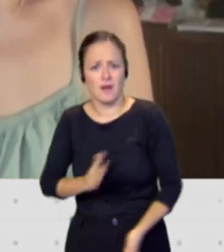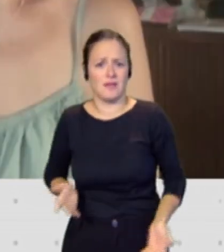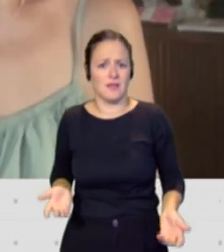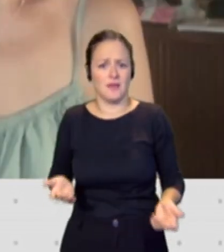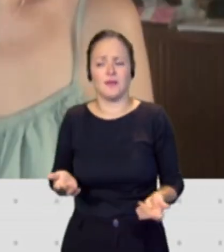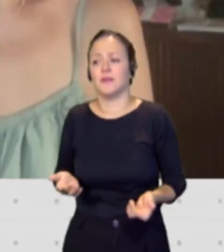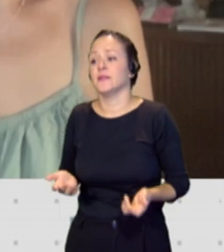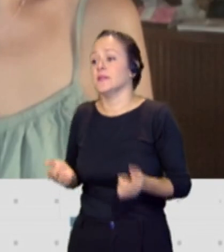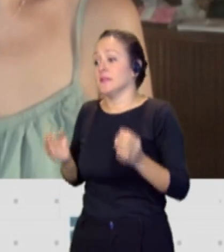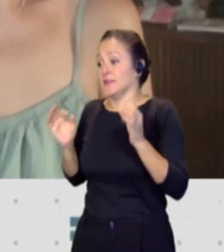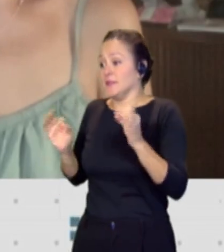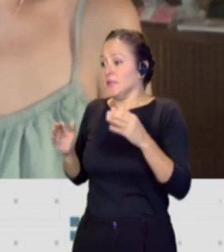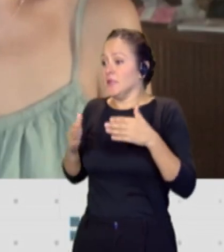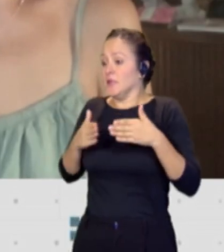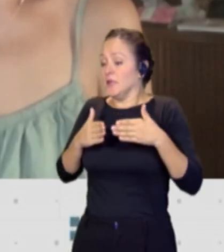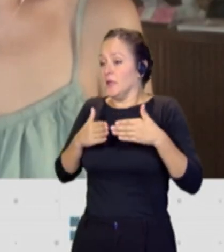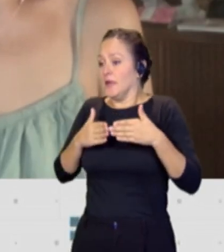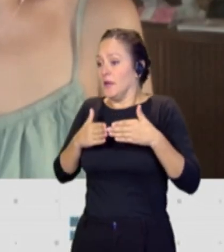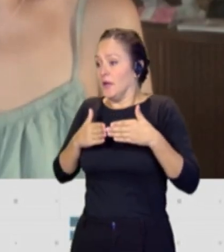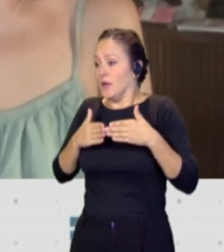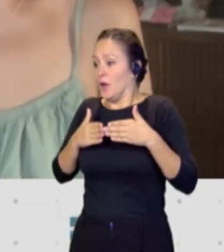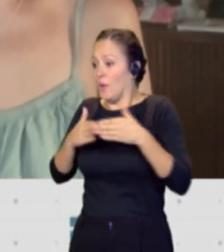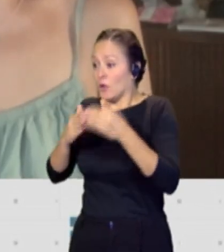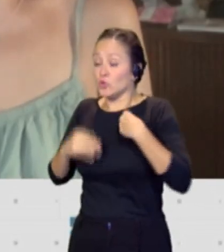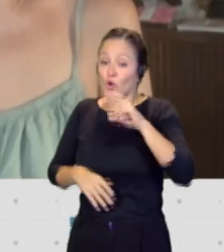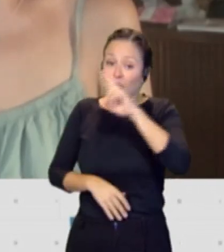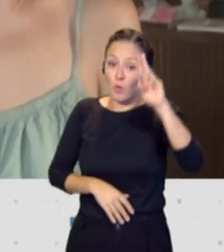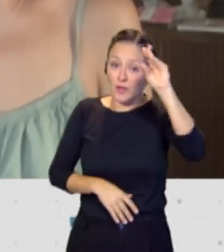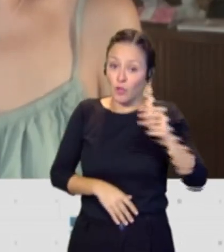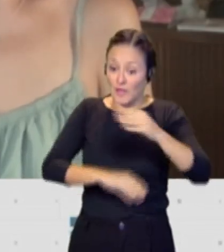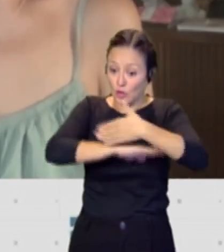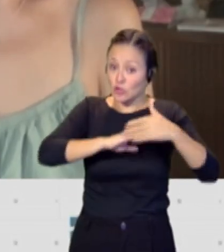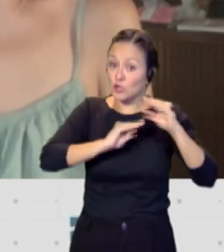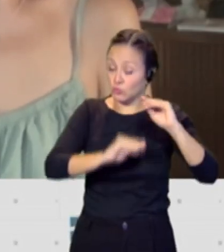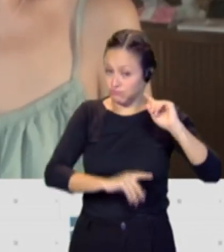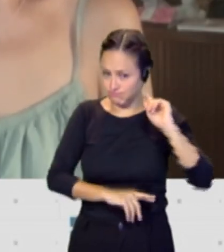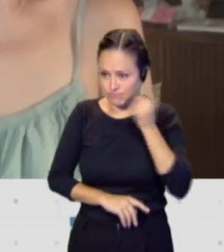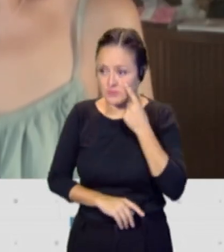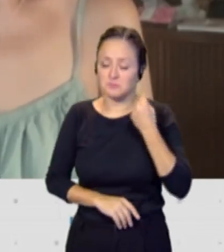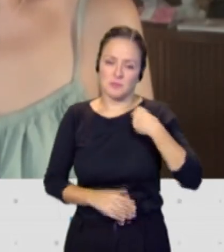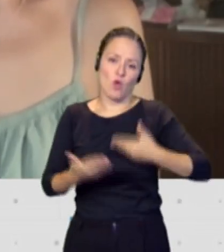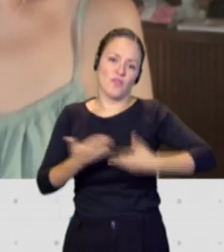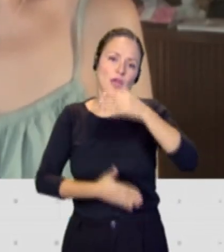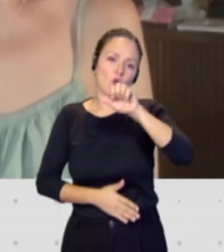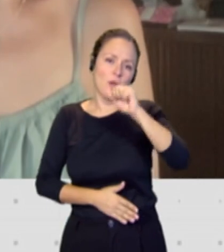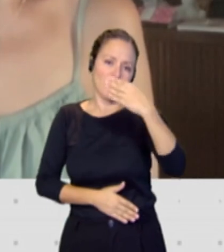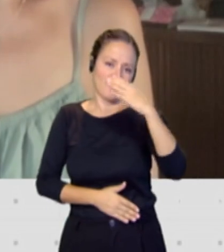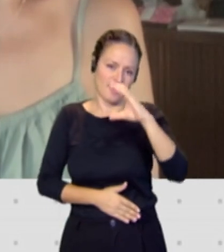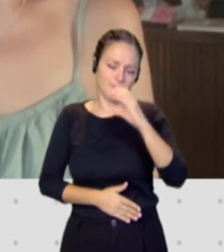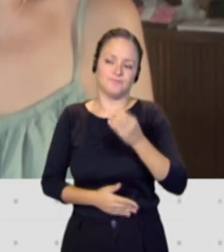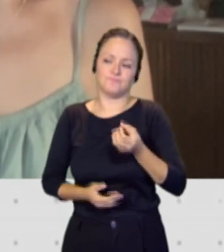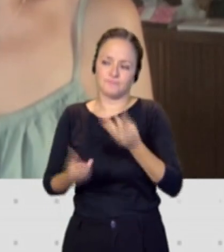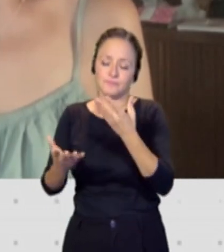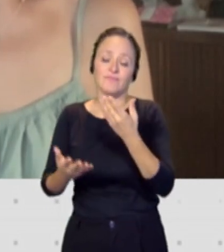se trata de una embarcación que ha sido hallada en las costas de República Dominicana. Es una información que publica el diario ABC Elena Malayno, de